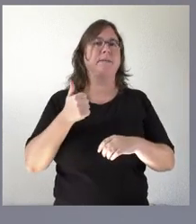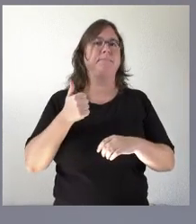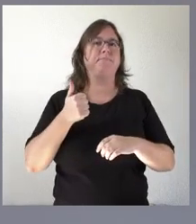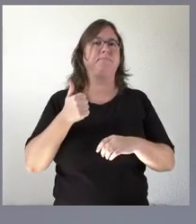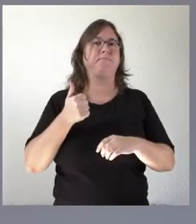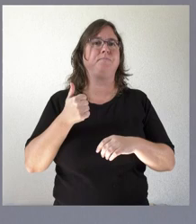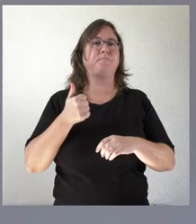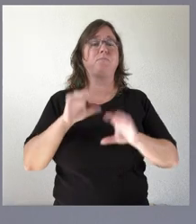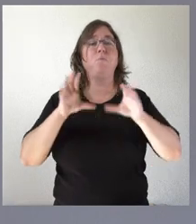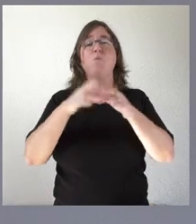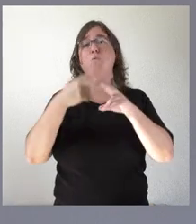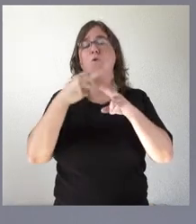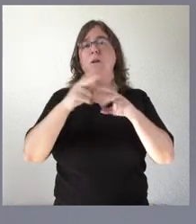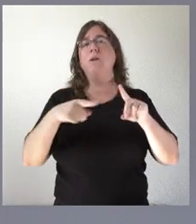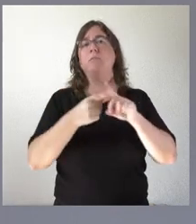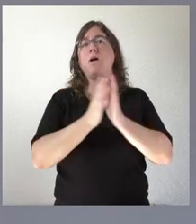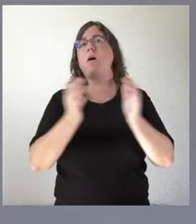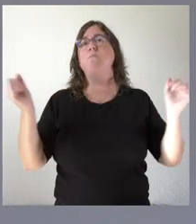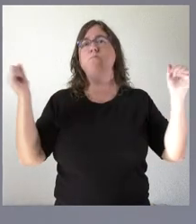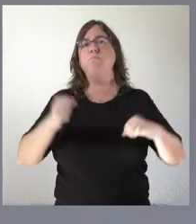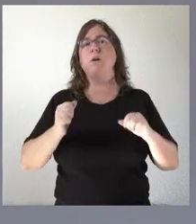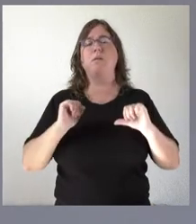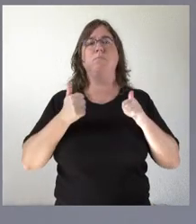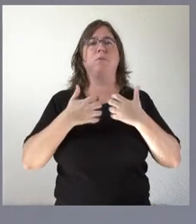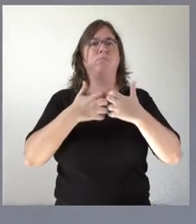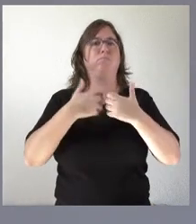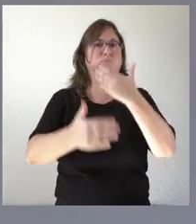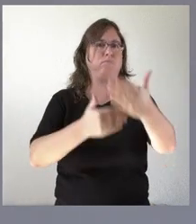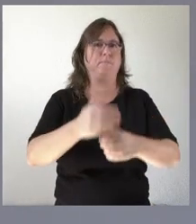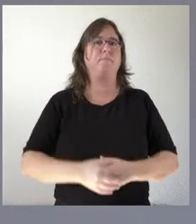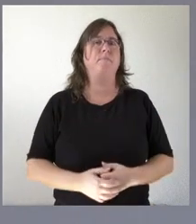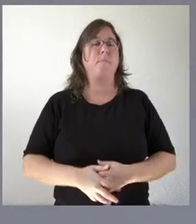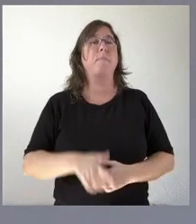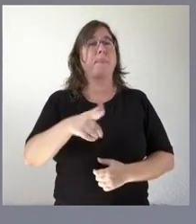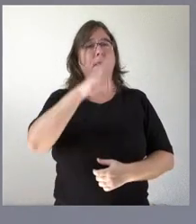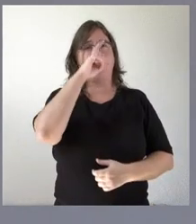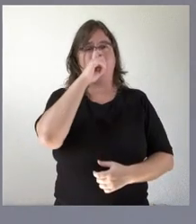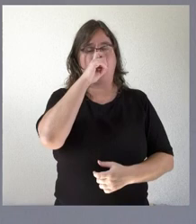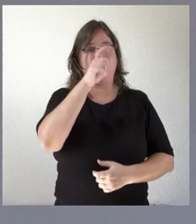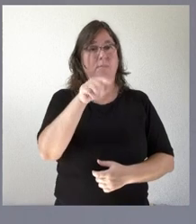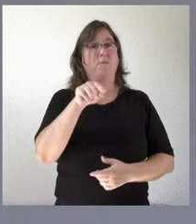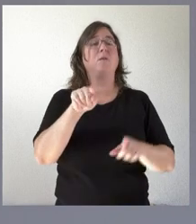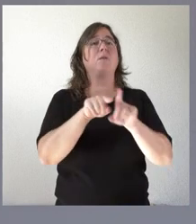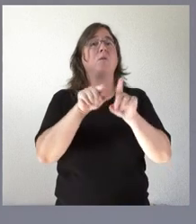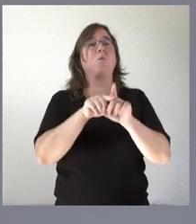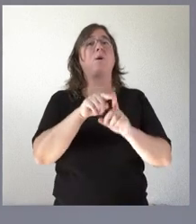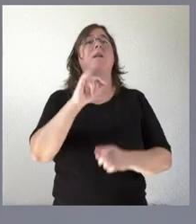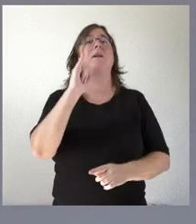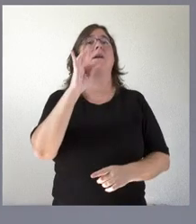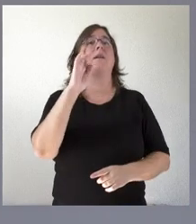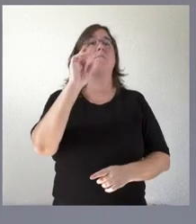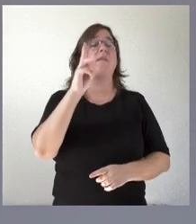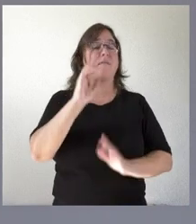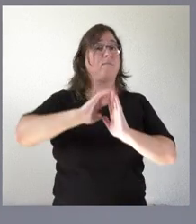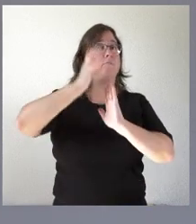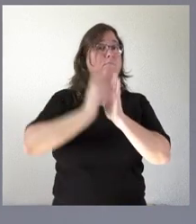de grupos políticos y por tanto pueda ser aprobado y que entre en vigor les recuerdo también que a estos efectos la bajada del IRPF en nuestra comunidad autónoma para todos los